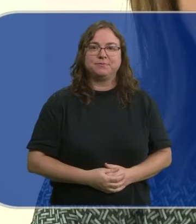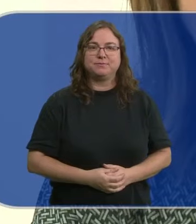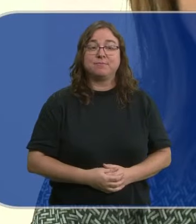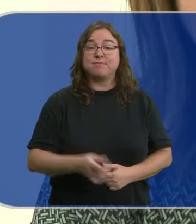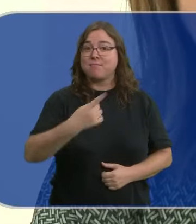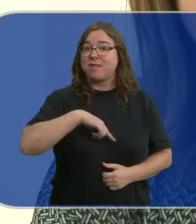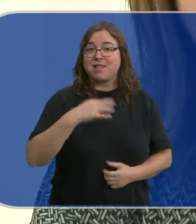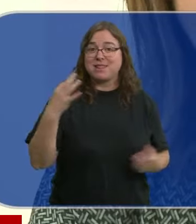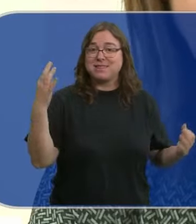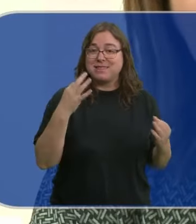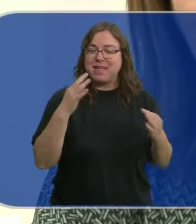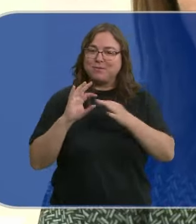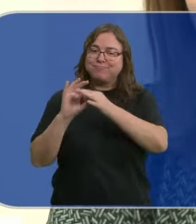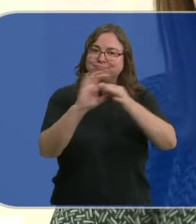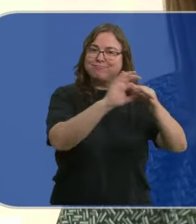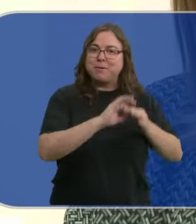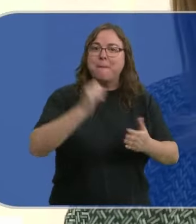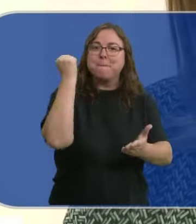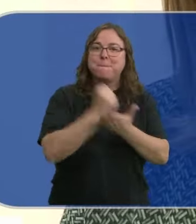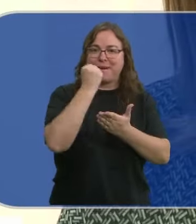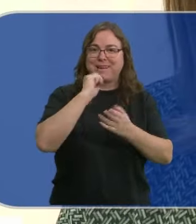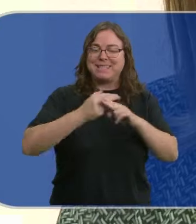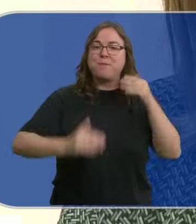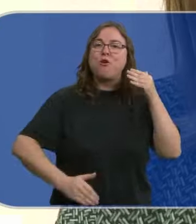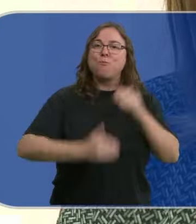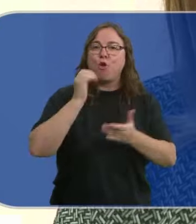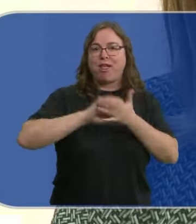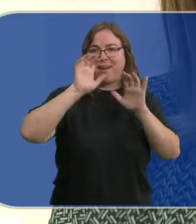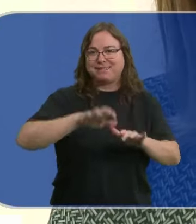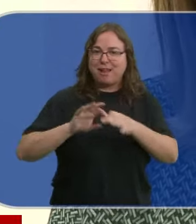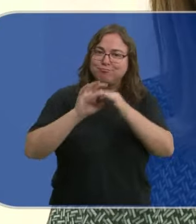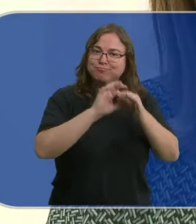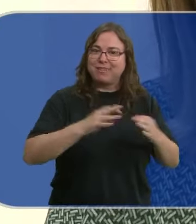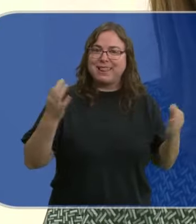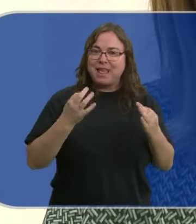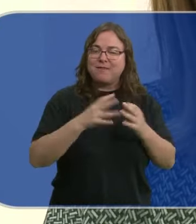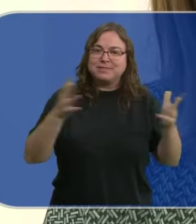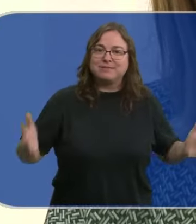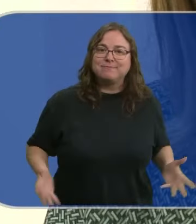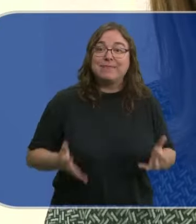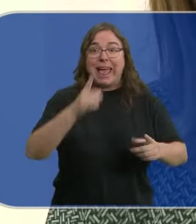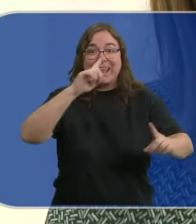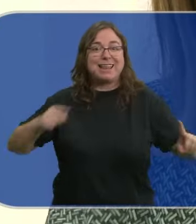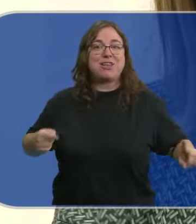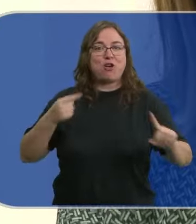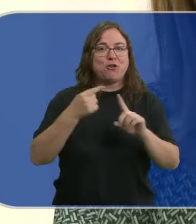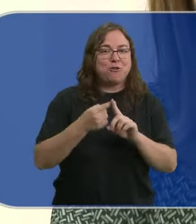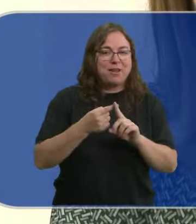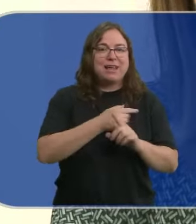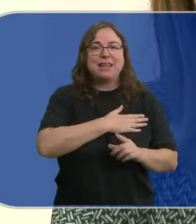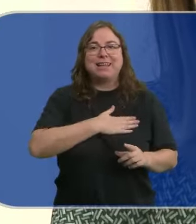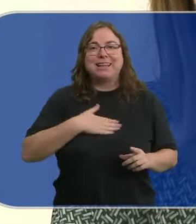Tenemos que unificar esta marca Moda Castilla y León y llevarla el año que viene a